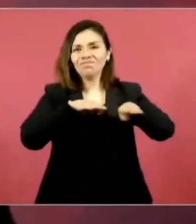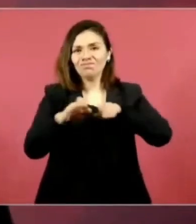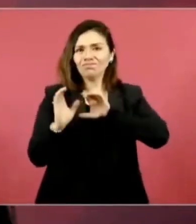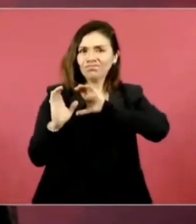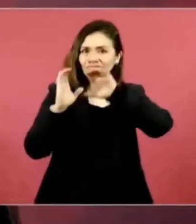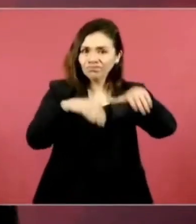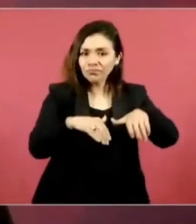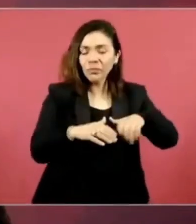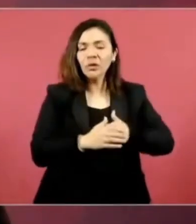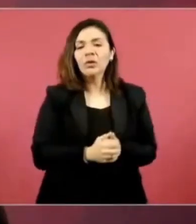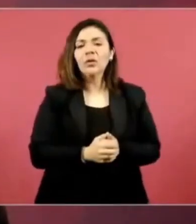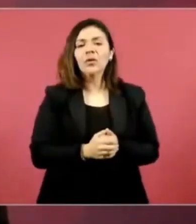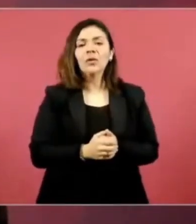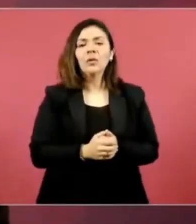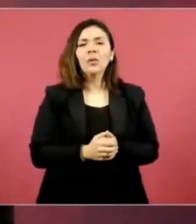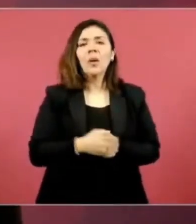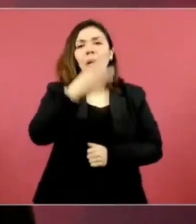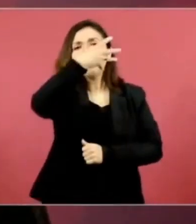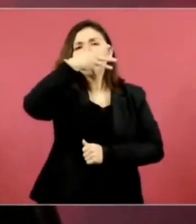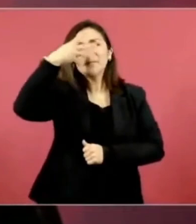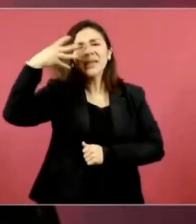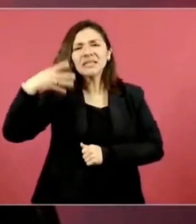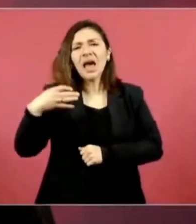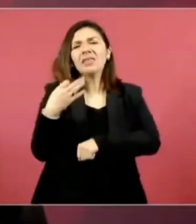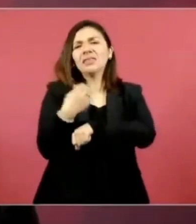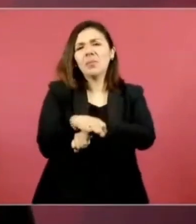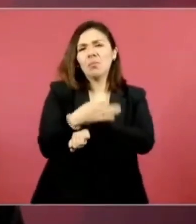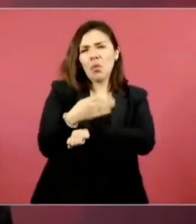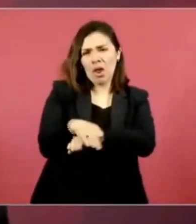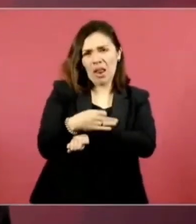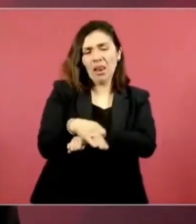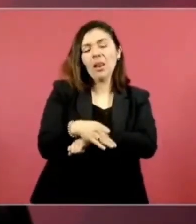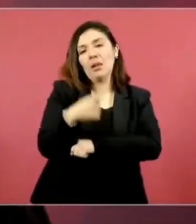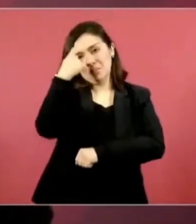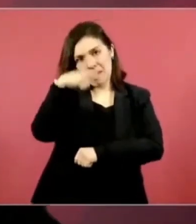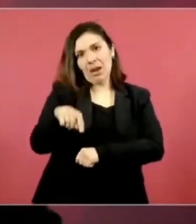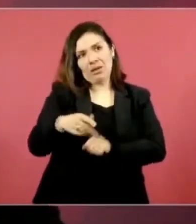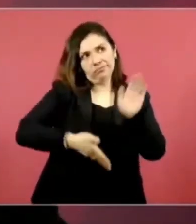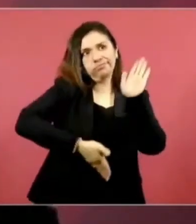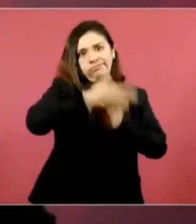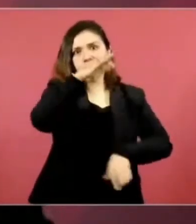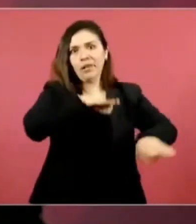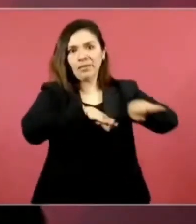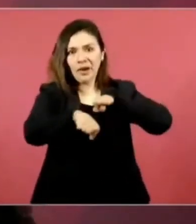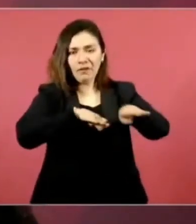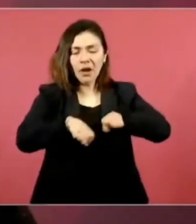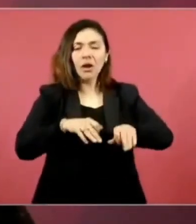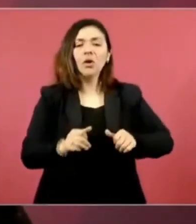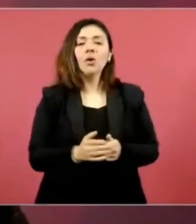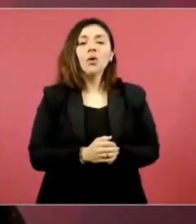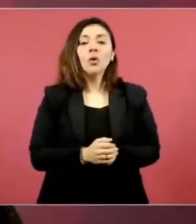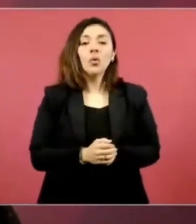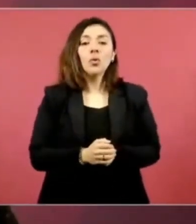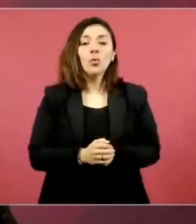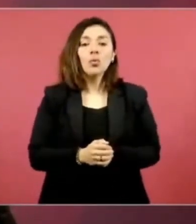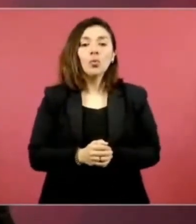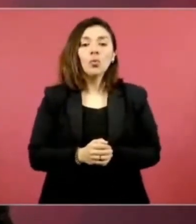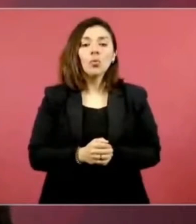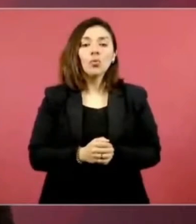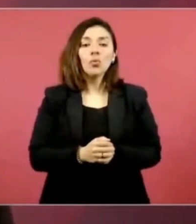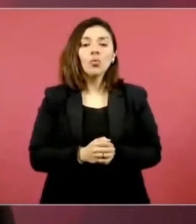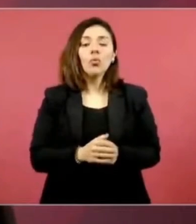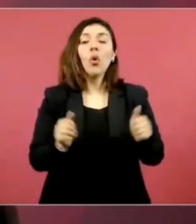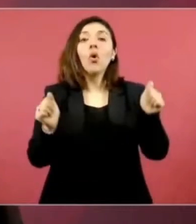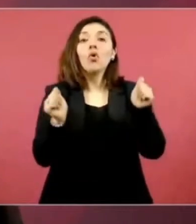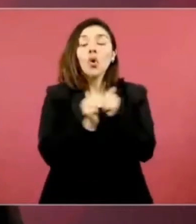visas temporales para trabajo mediante una